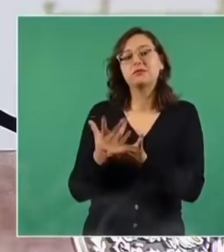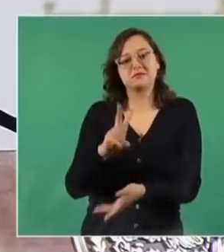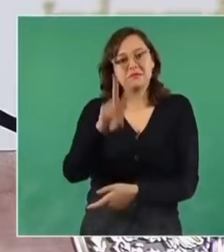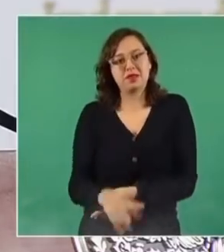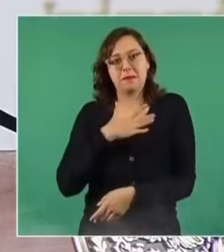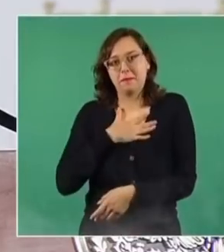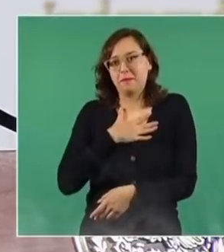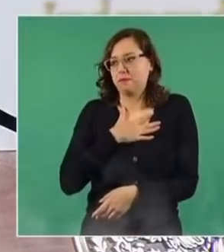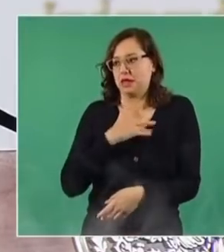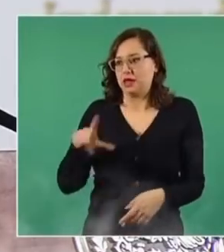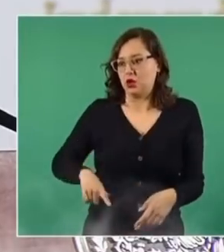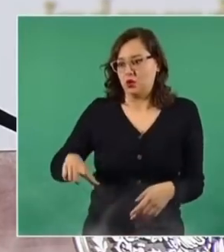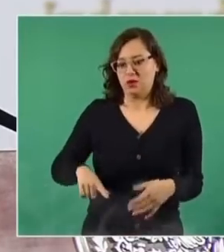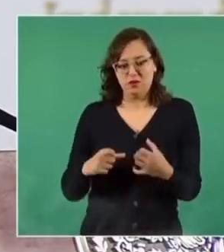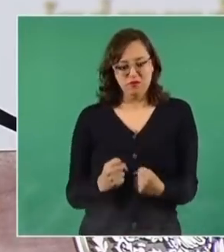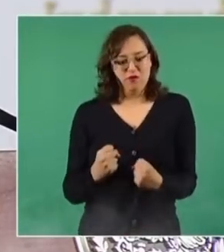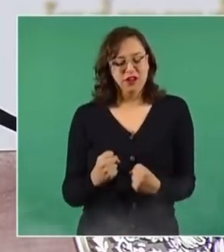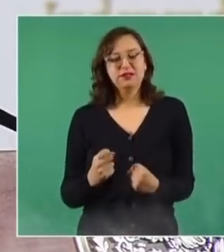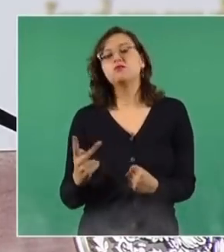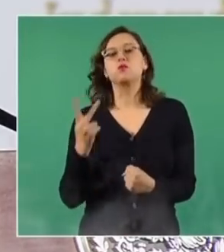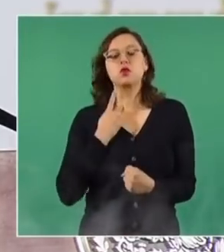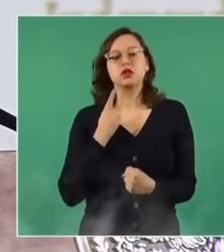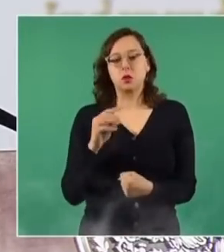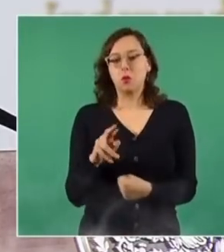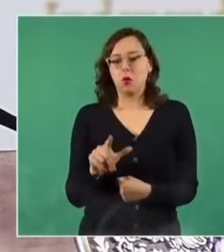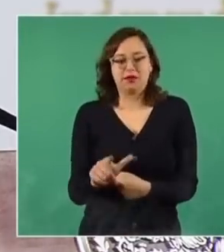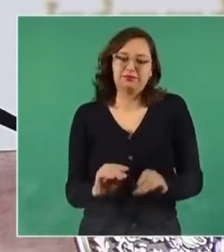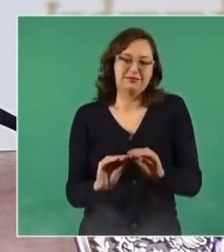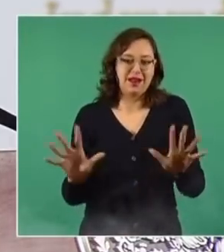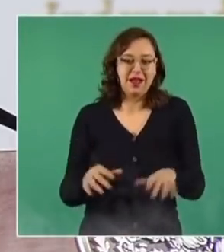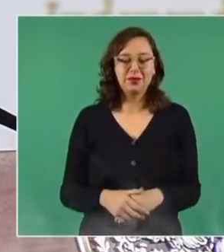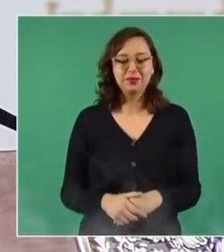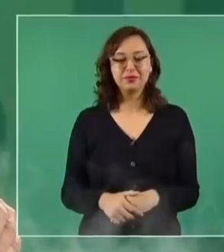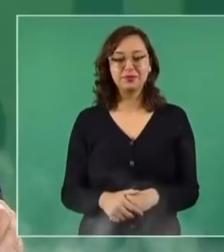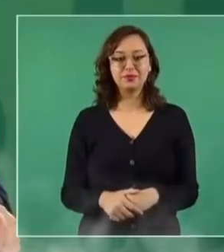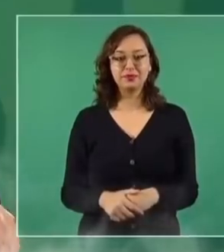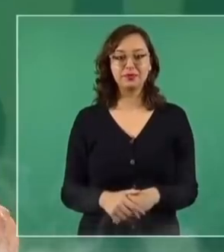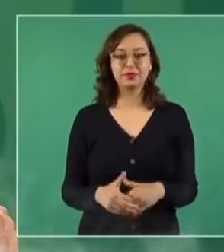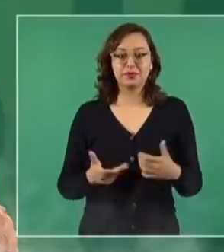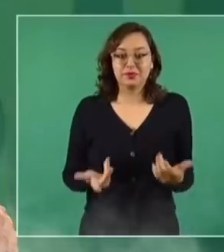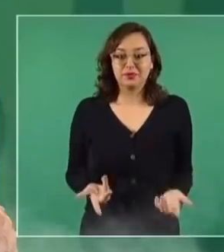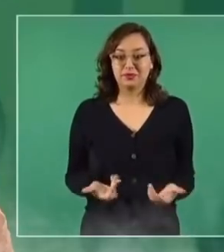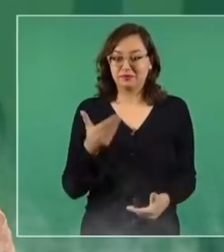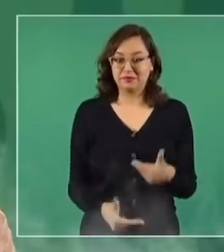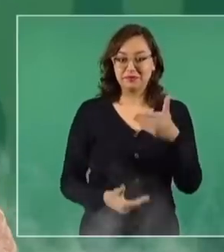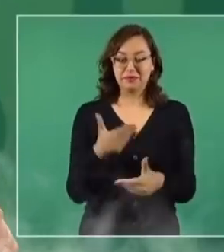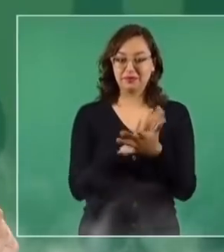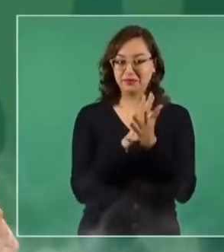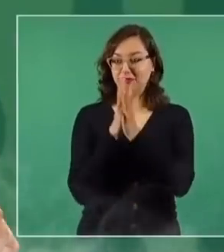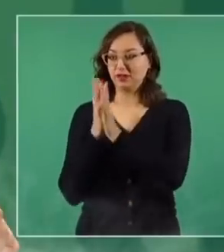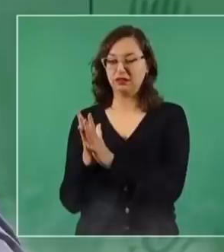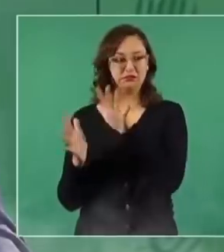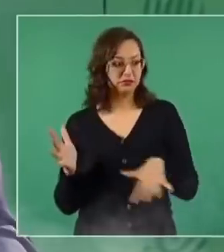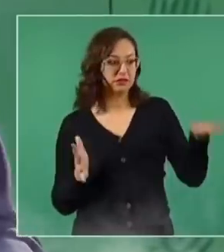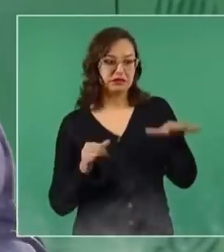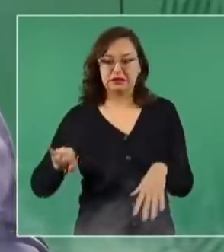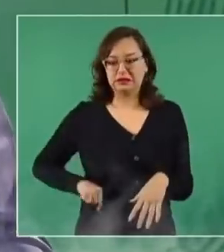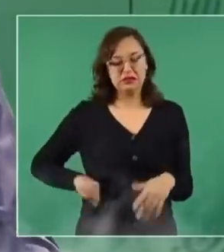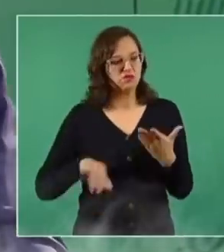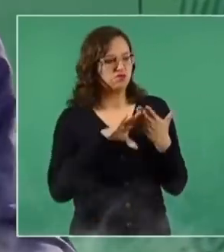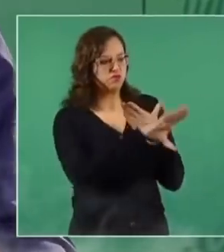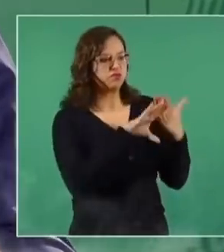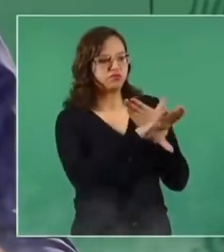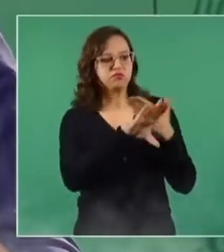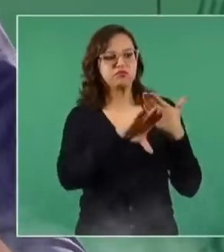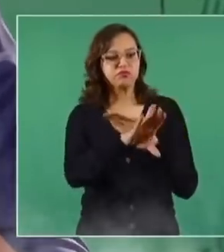le da fortaleza moral y política al gobernante, sobre todo si se está llevando a cabo una transformación, si se está enfrentando a intereses creados,